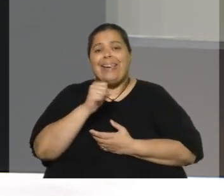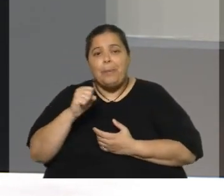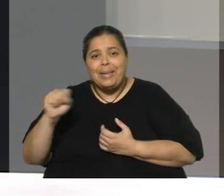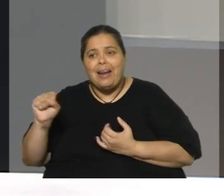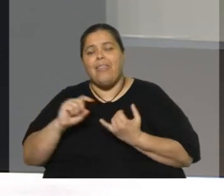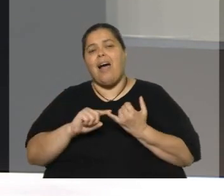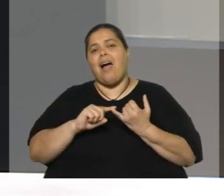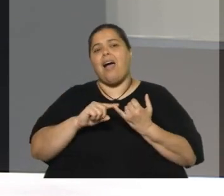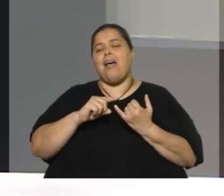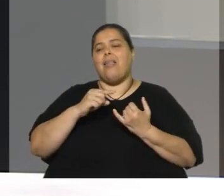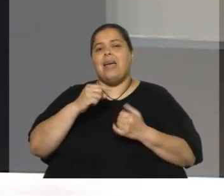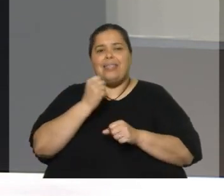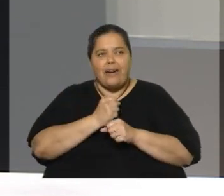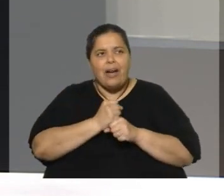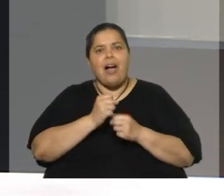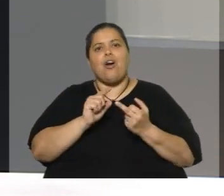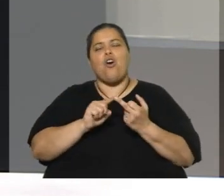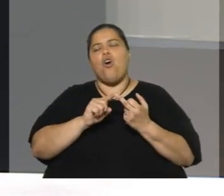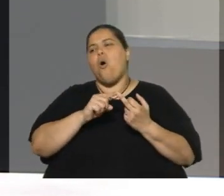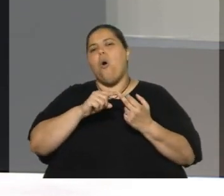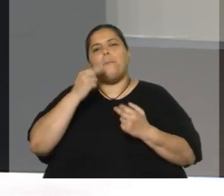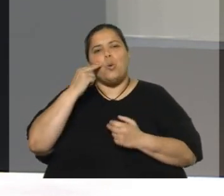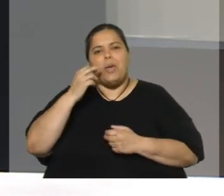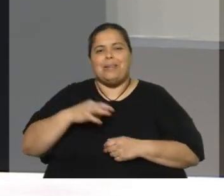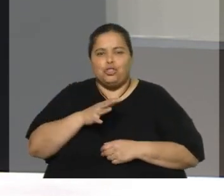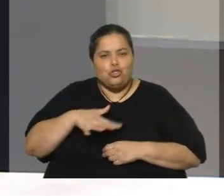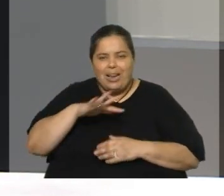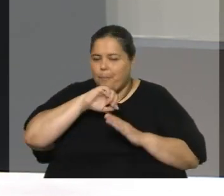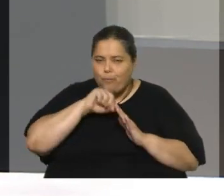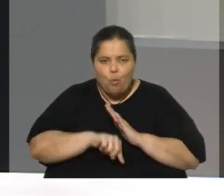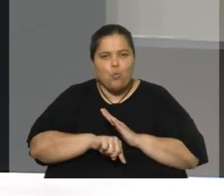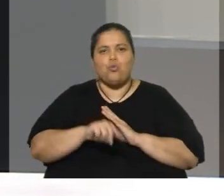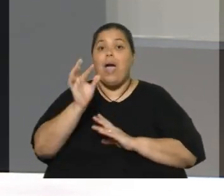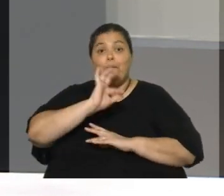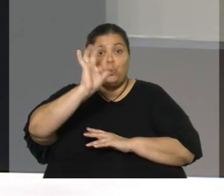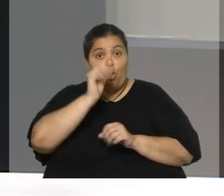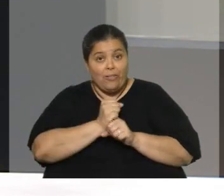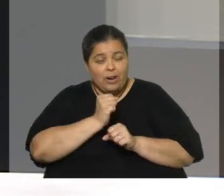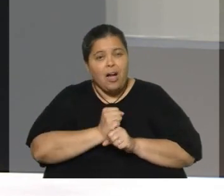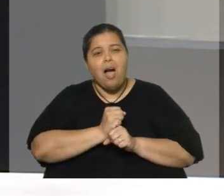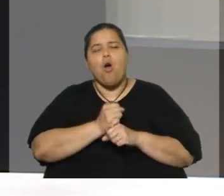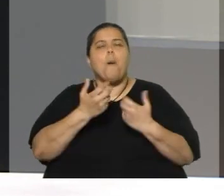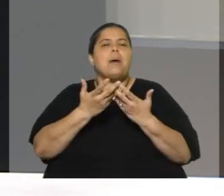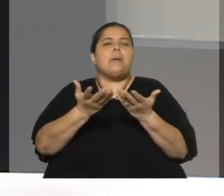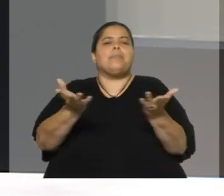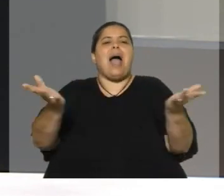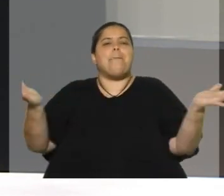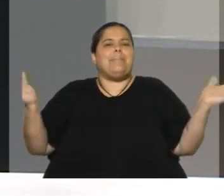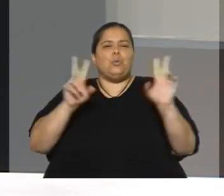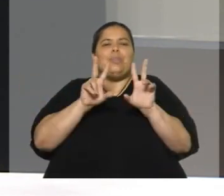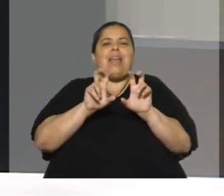profundos. Trabajo. Del trabajo, del futuro del trabajo. Por lo tanto, la amplitud temática